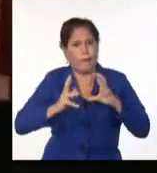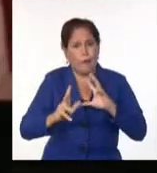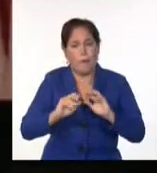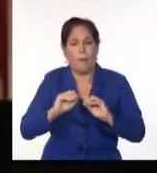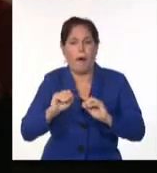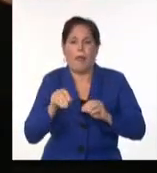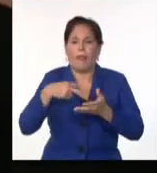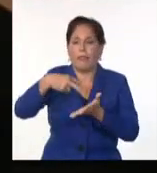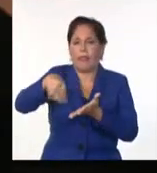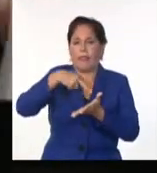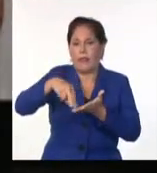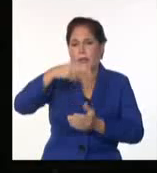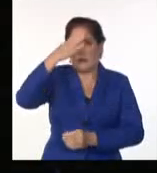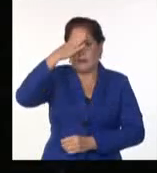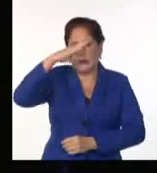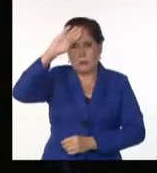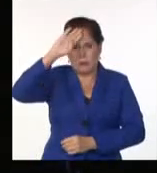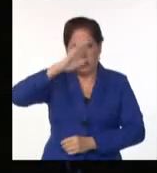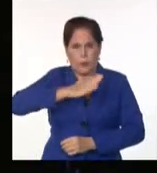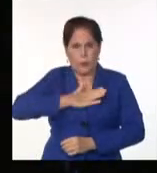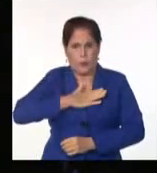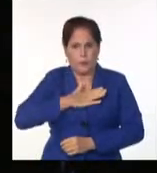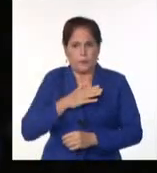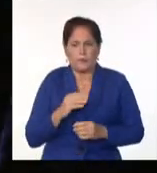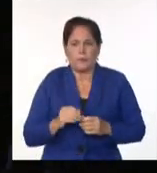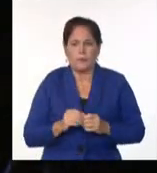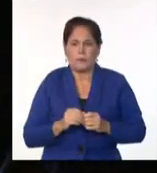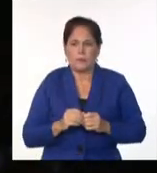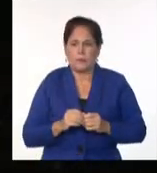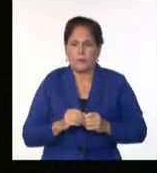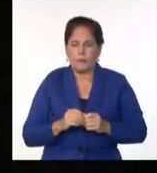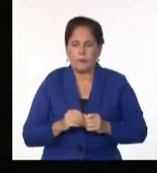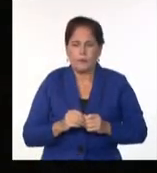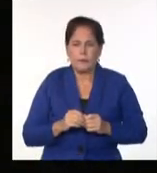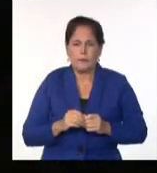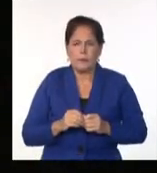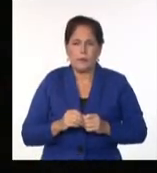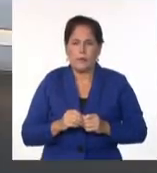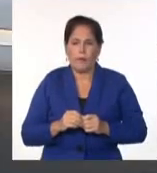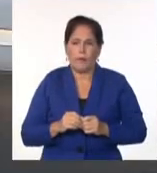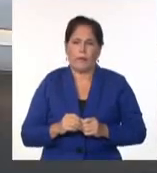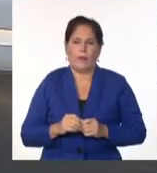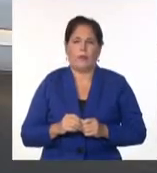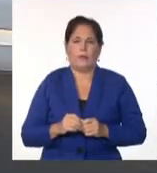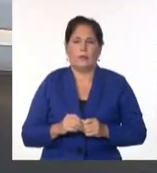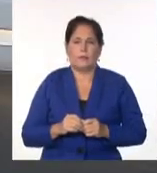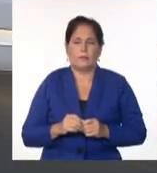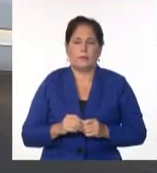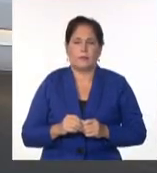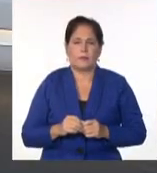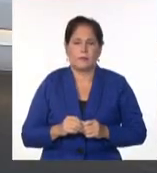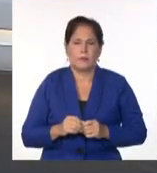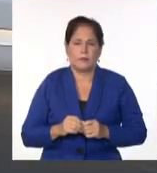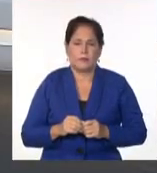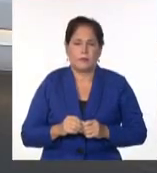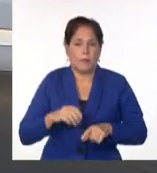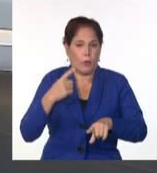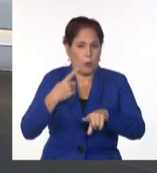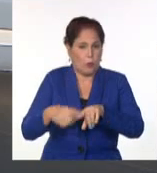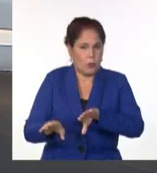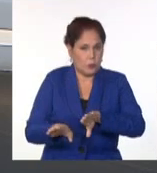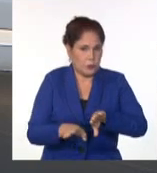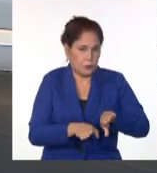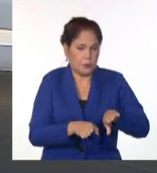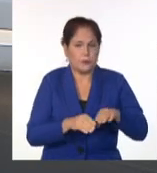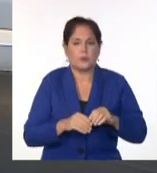danzario de la nación. Inés Castro Machado, Canal Cubano de Noticias. Y de otra propuesta que